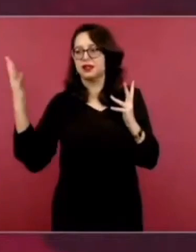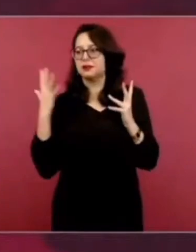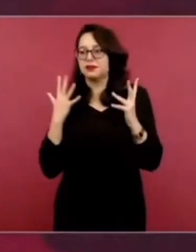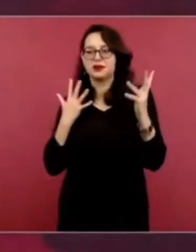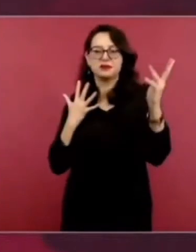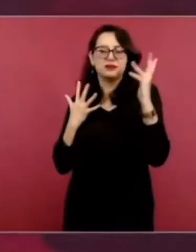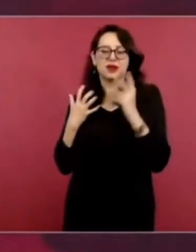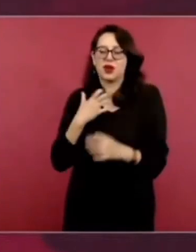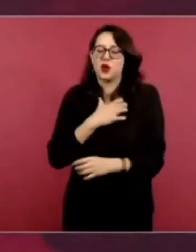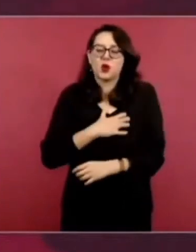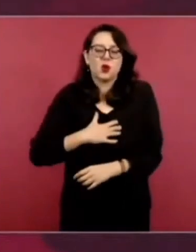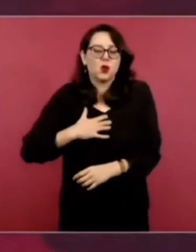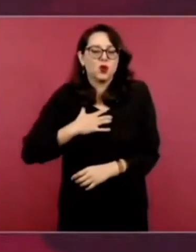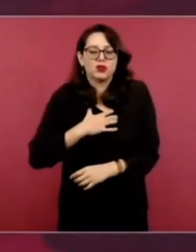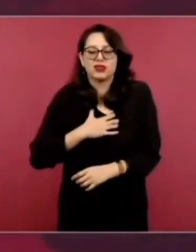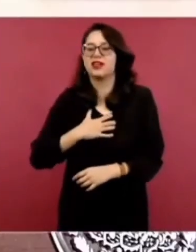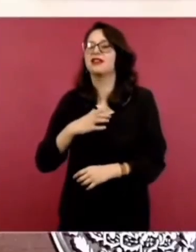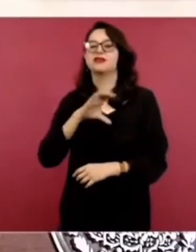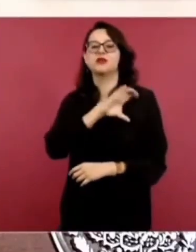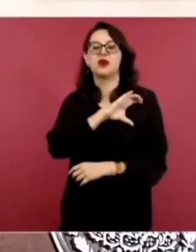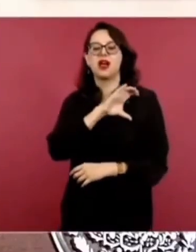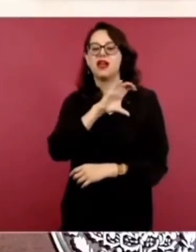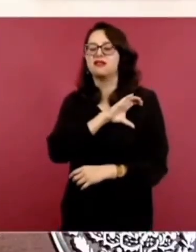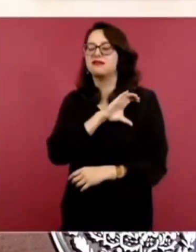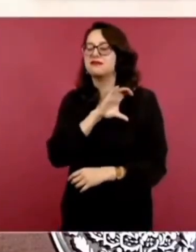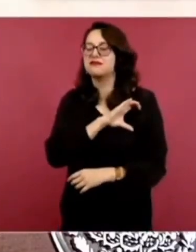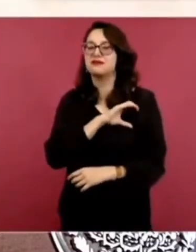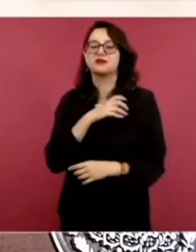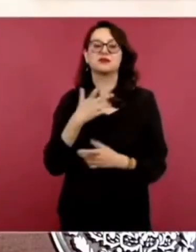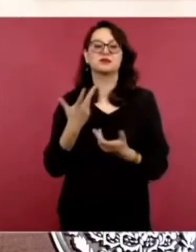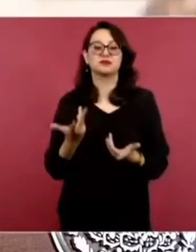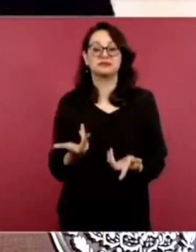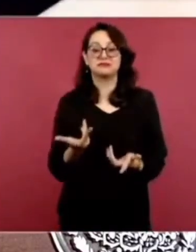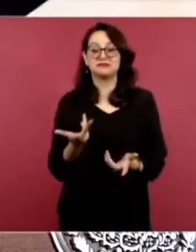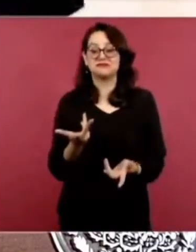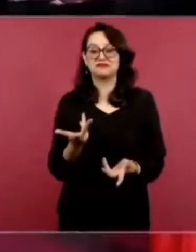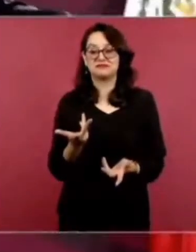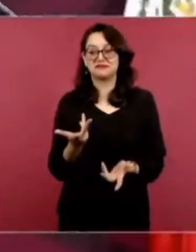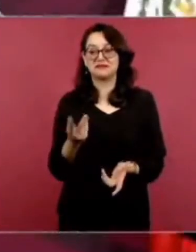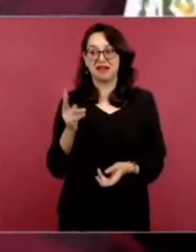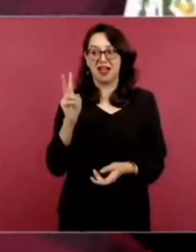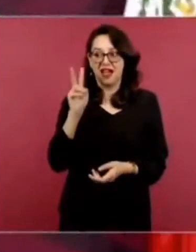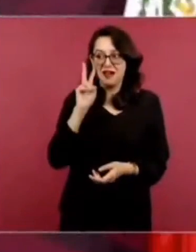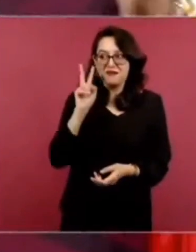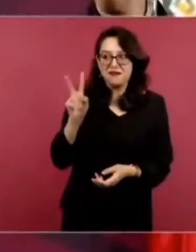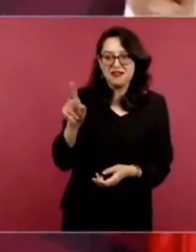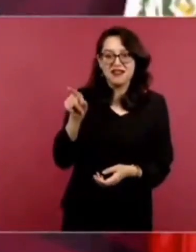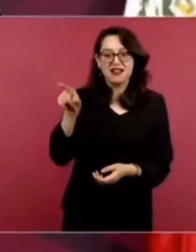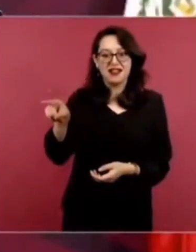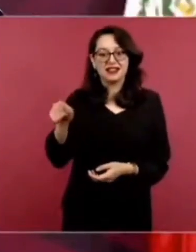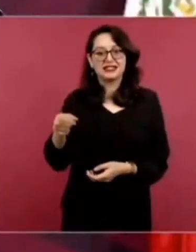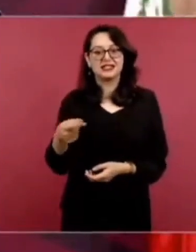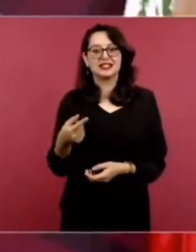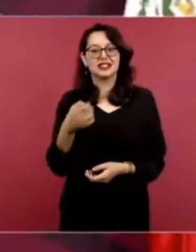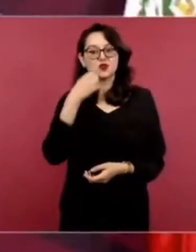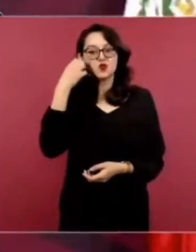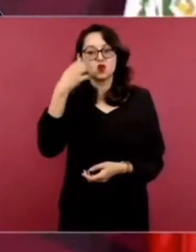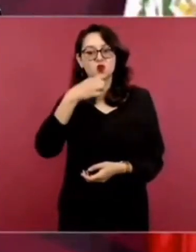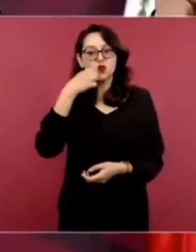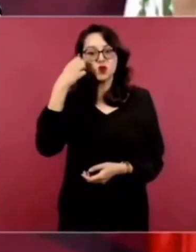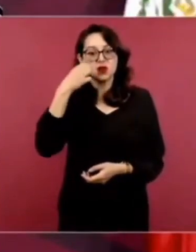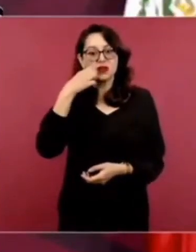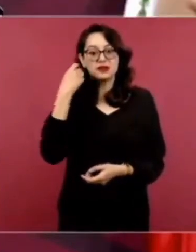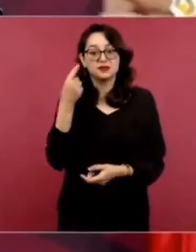conmovedor es de que unos niños de una escuela